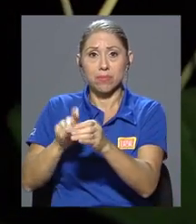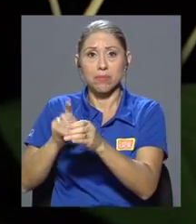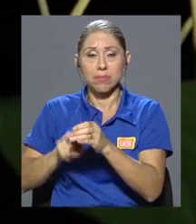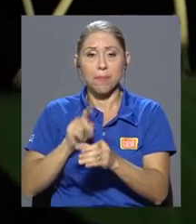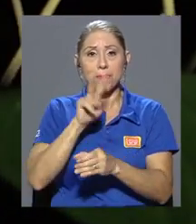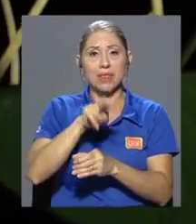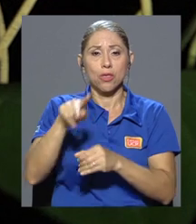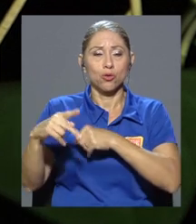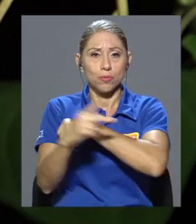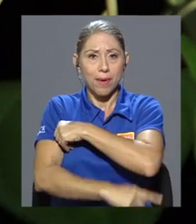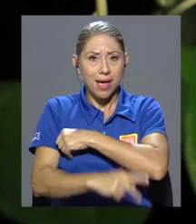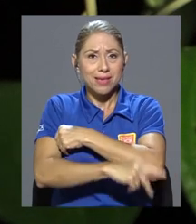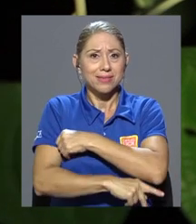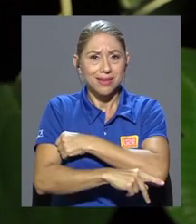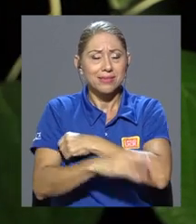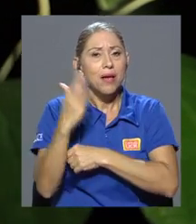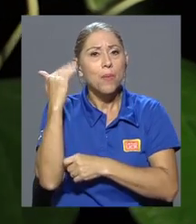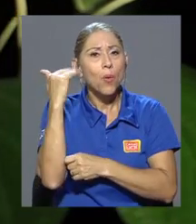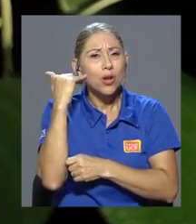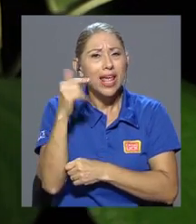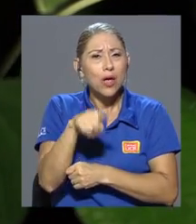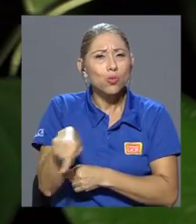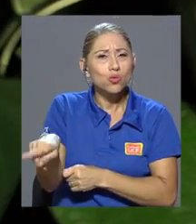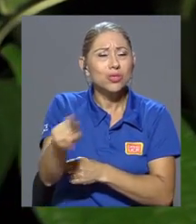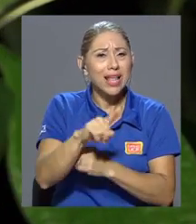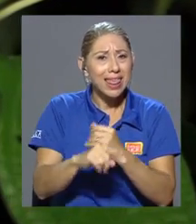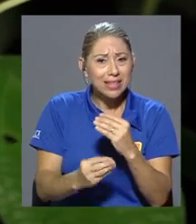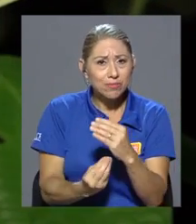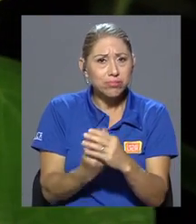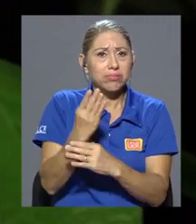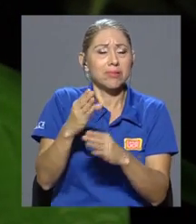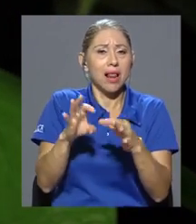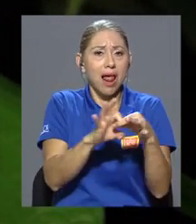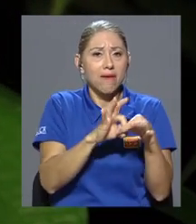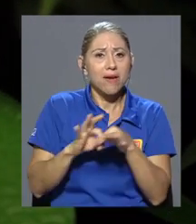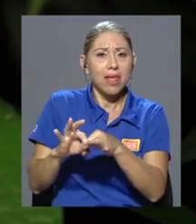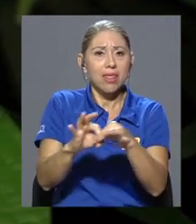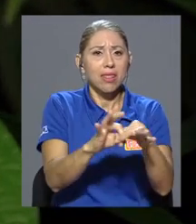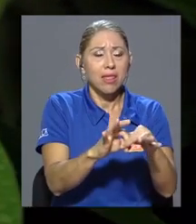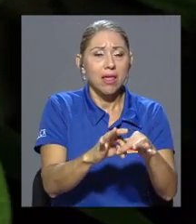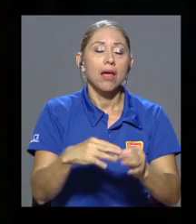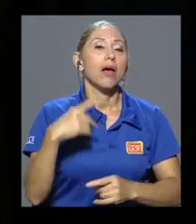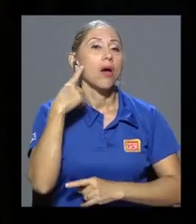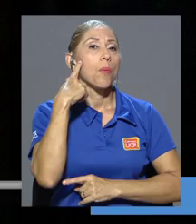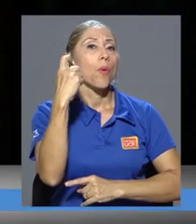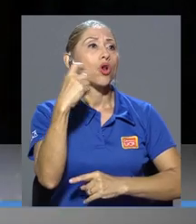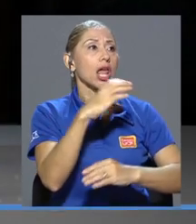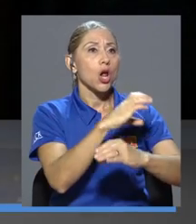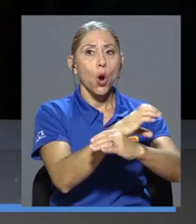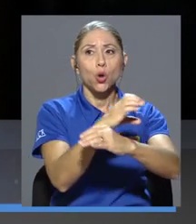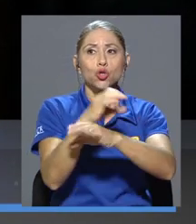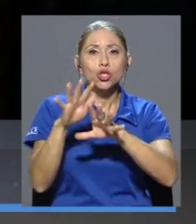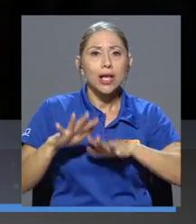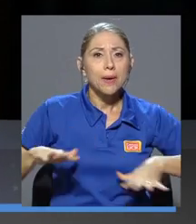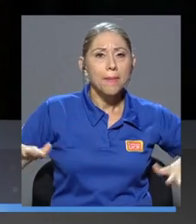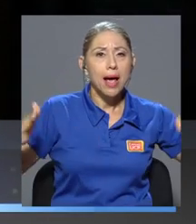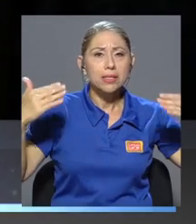nuestra región. Para cerrar, ¿por qué desarrollan ustedes la red? Bueno, porque la conservación no depende de